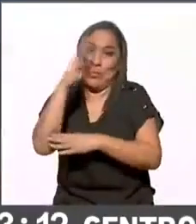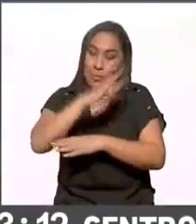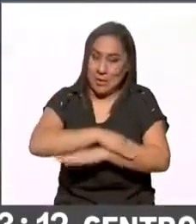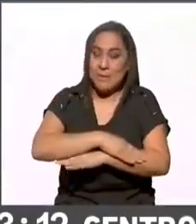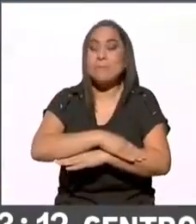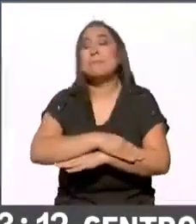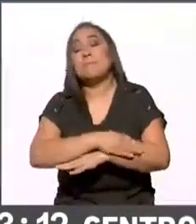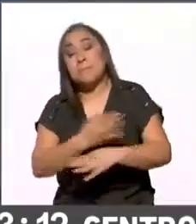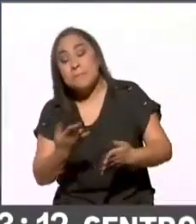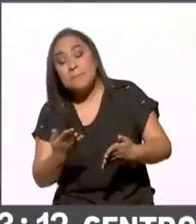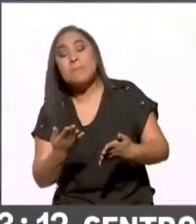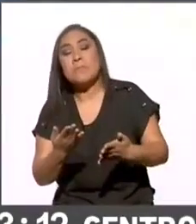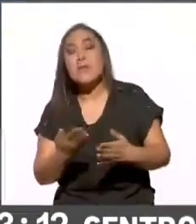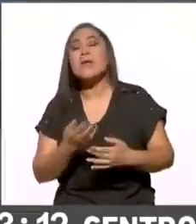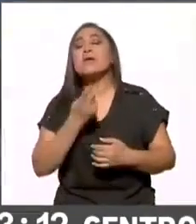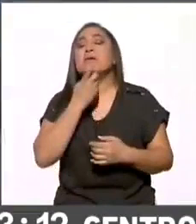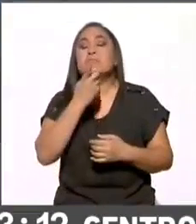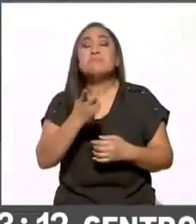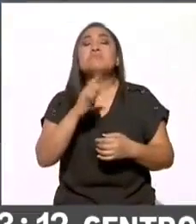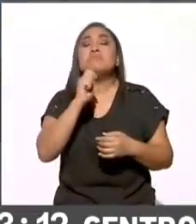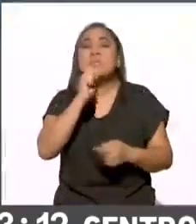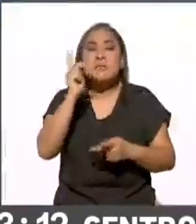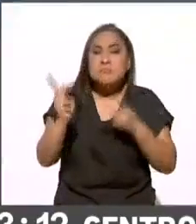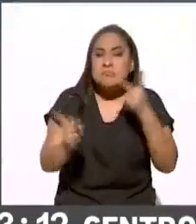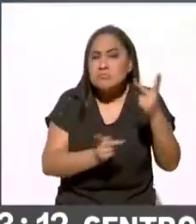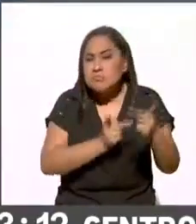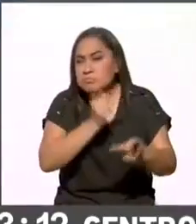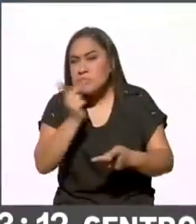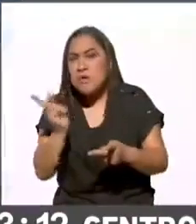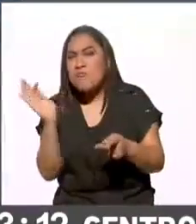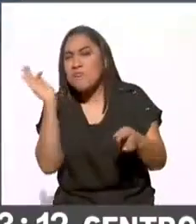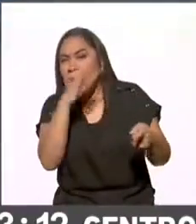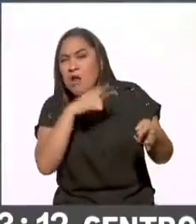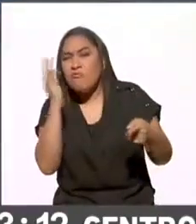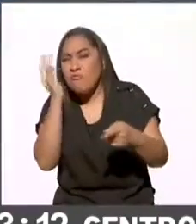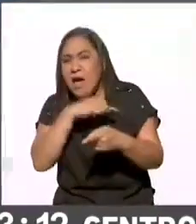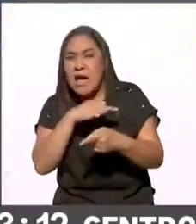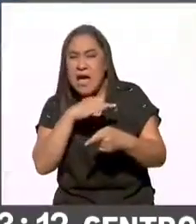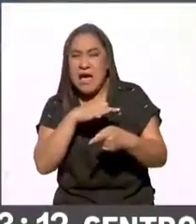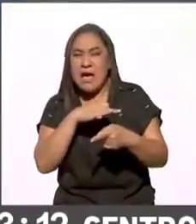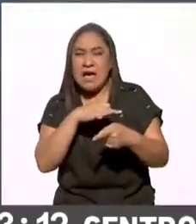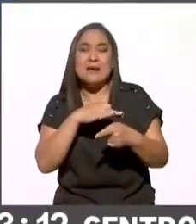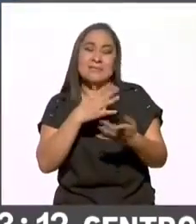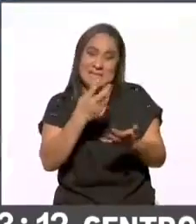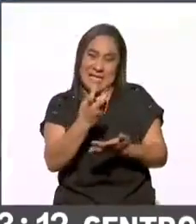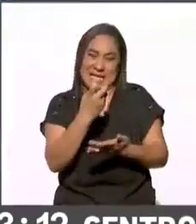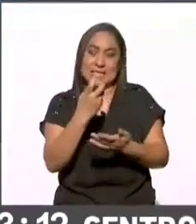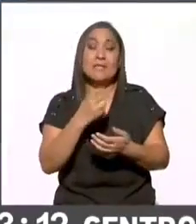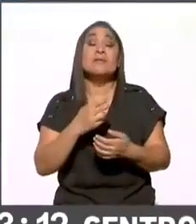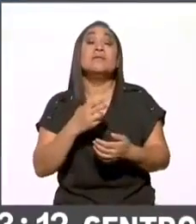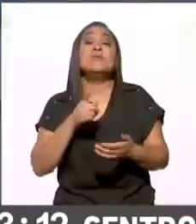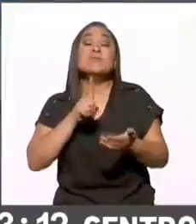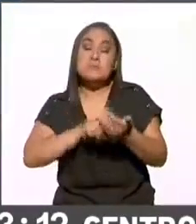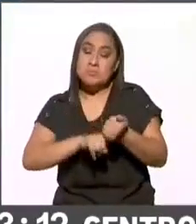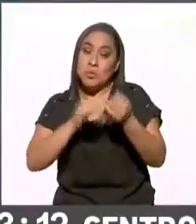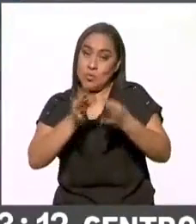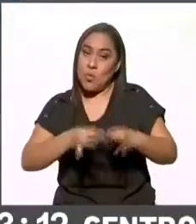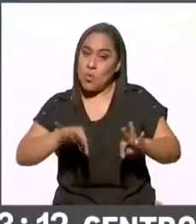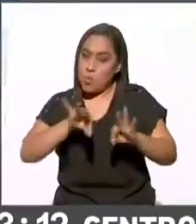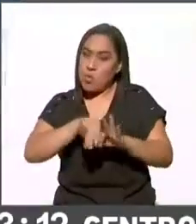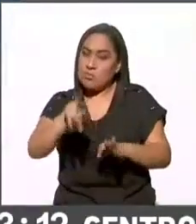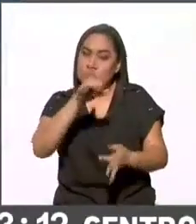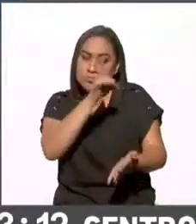Quedaría decir que las encuestas falsas están aumentando. Por eso es importante decir cómo podemos